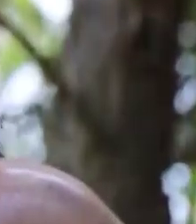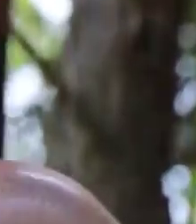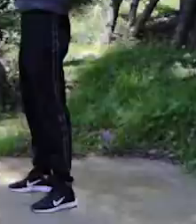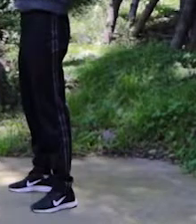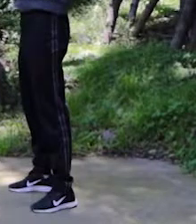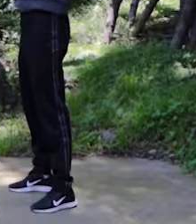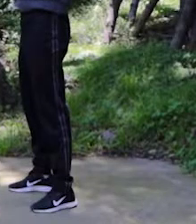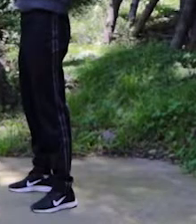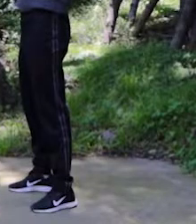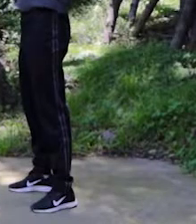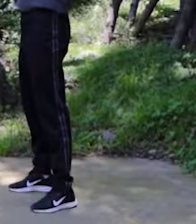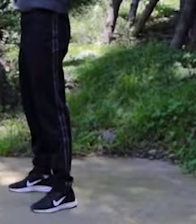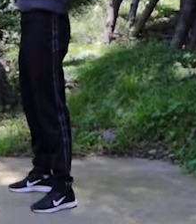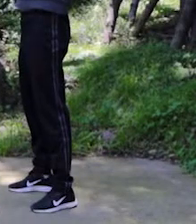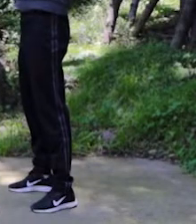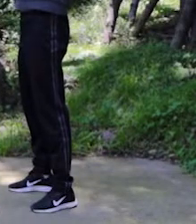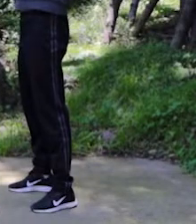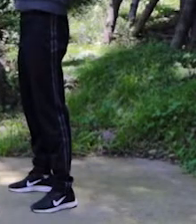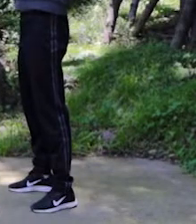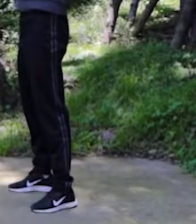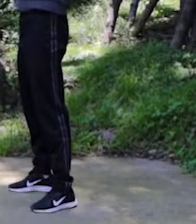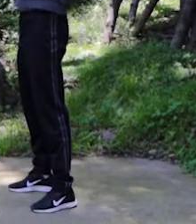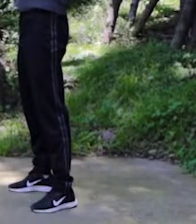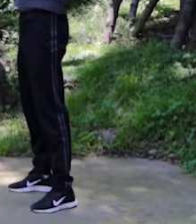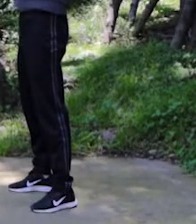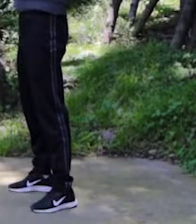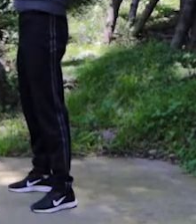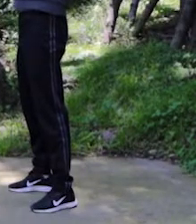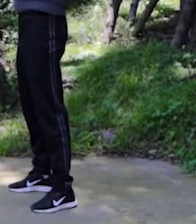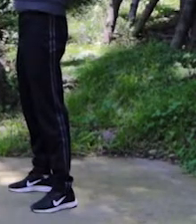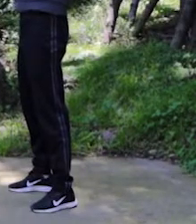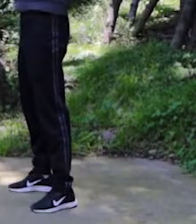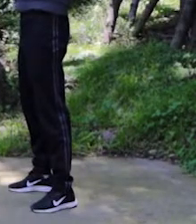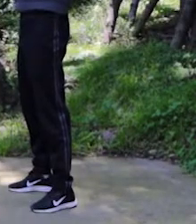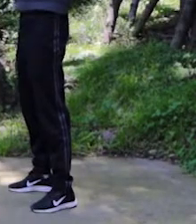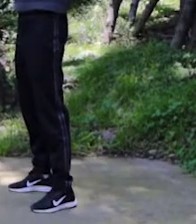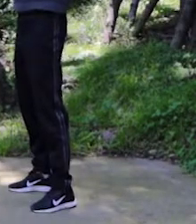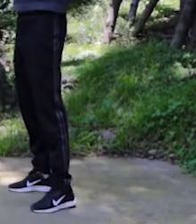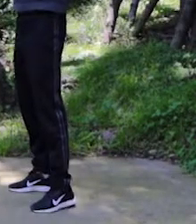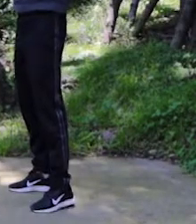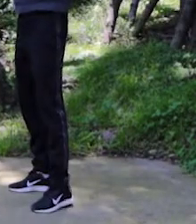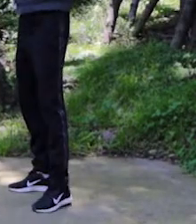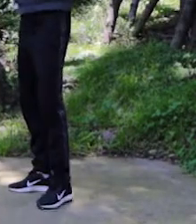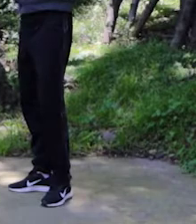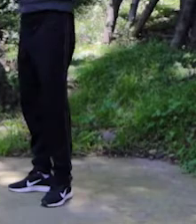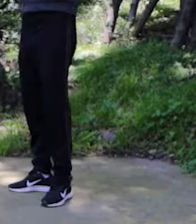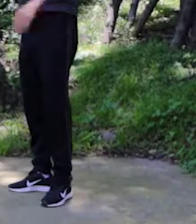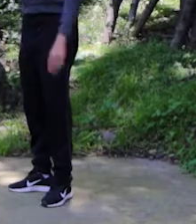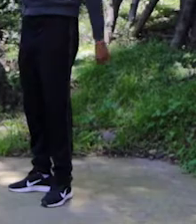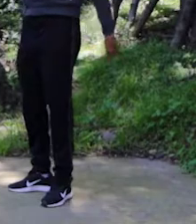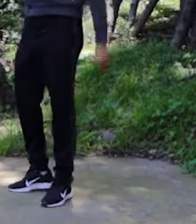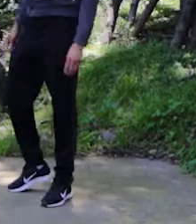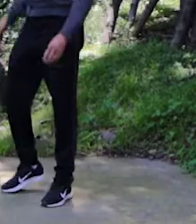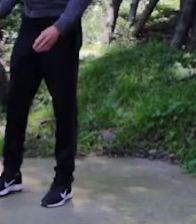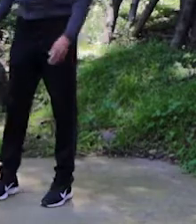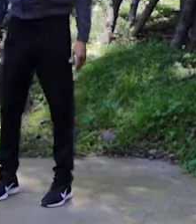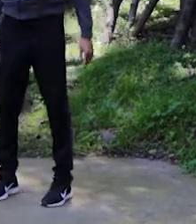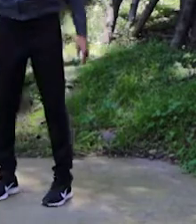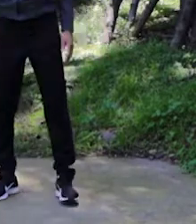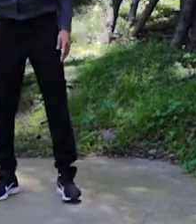bien. Perfecto. Exacto. Así es. Así es. Ok. Perfecto. Ahora vamos a hacer la demostración.